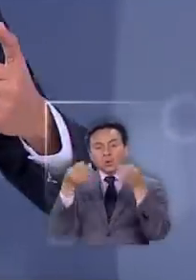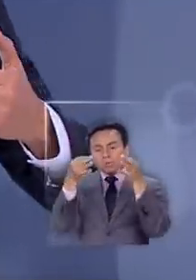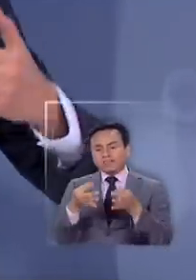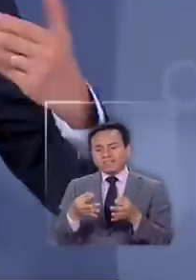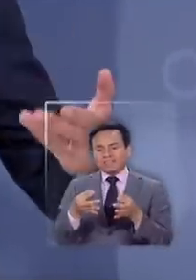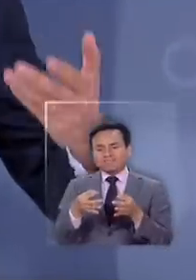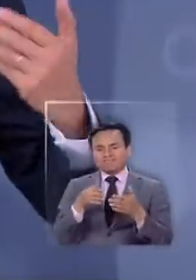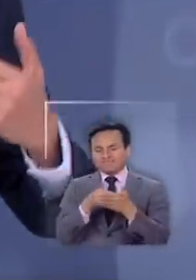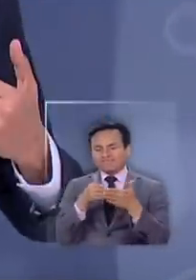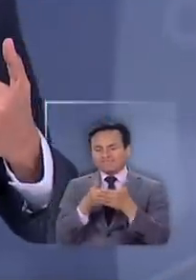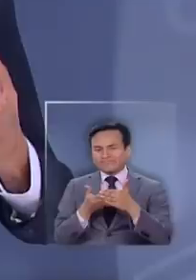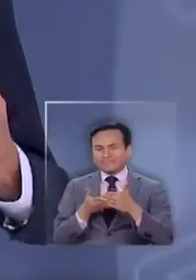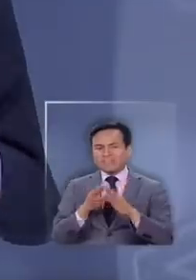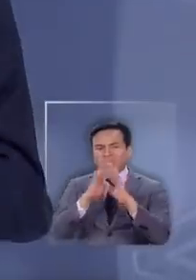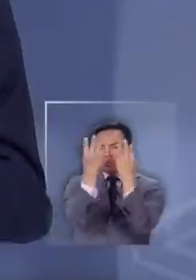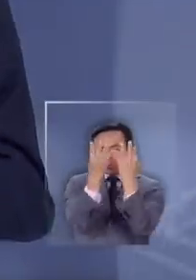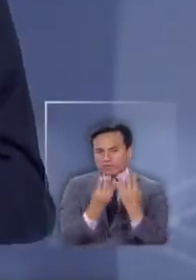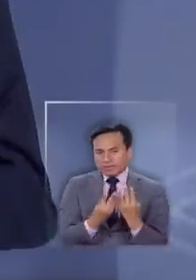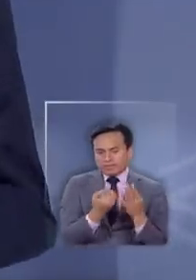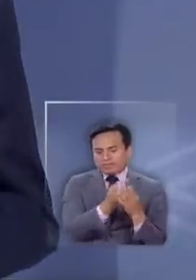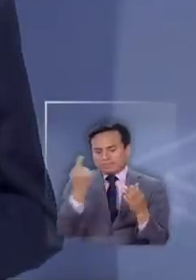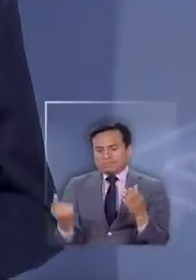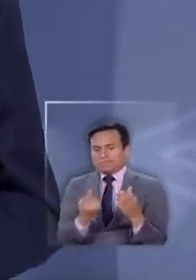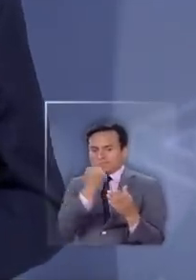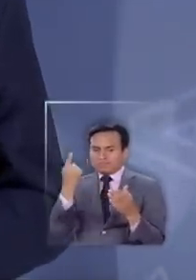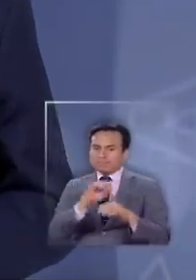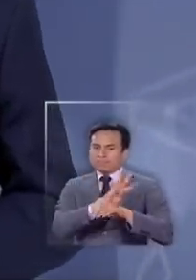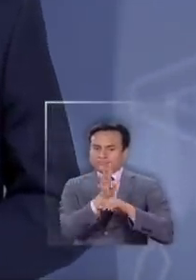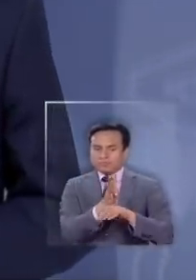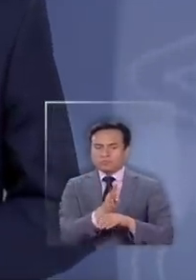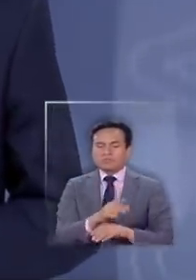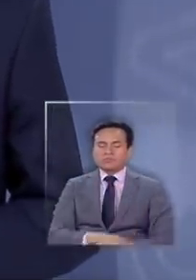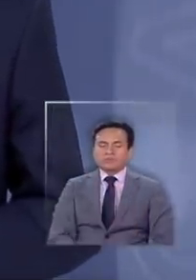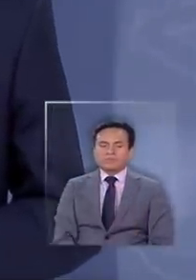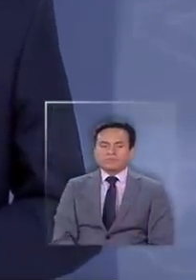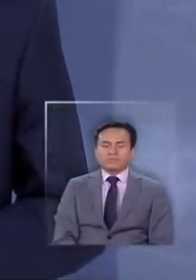descongestionar las cárceles a raíz del COVID-19